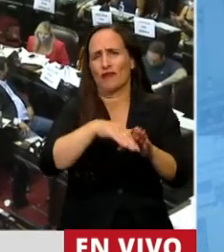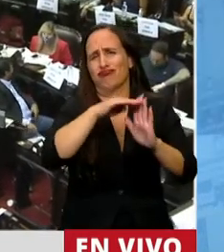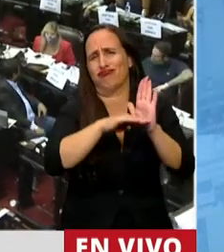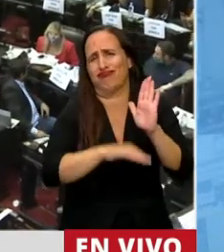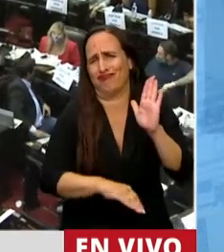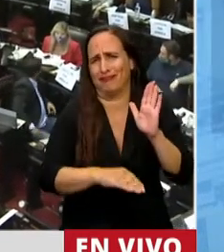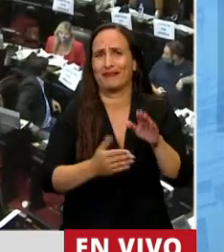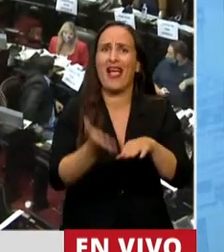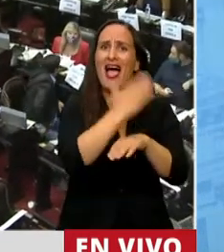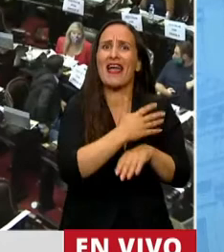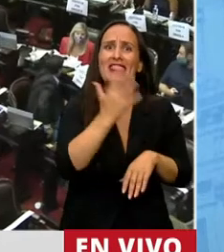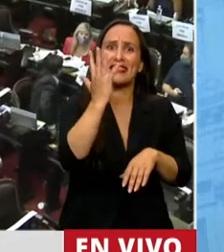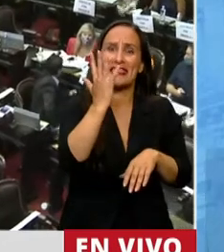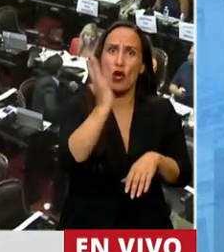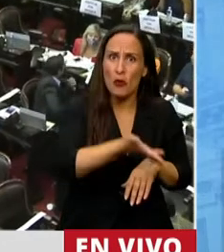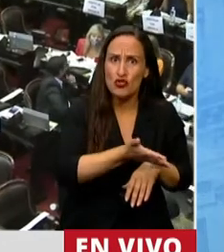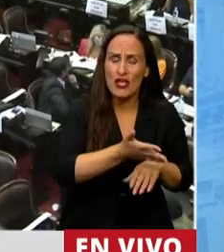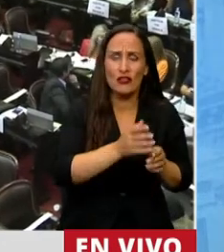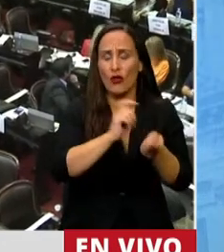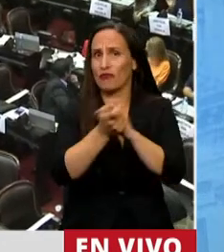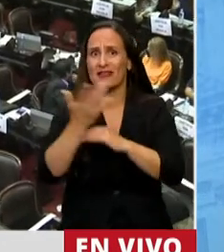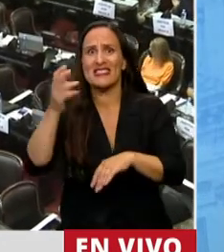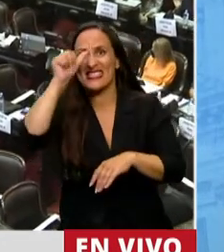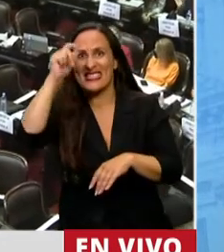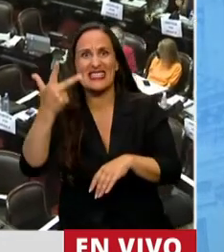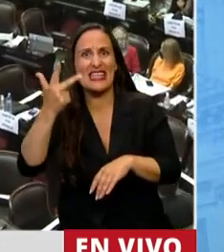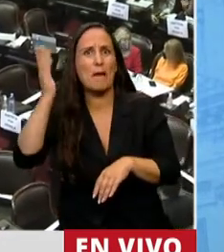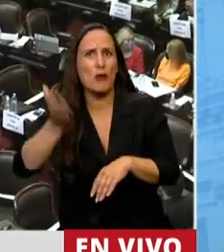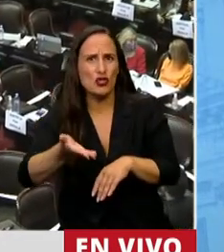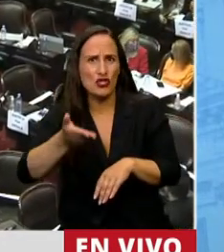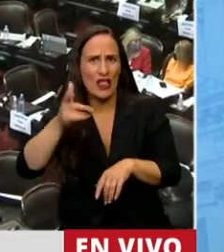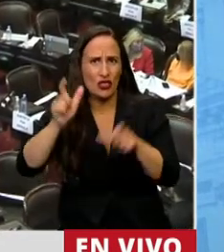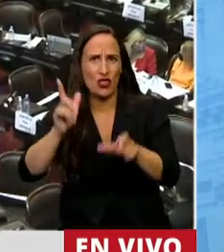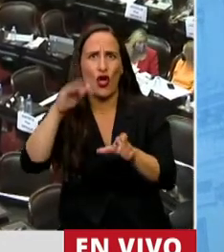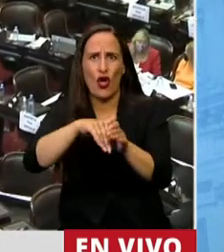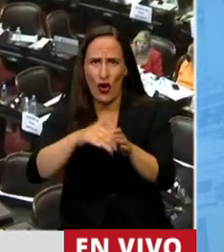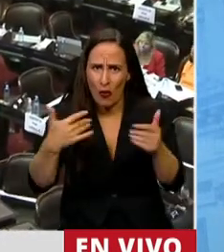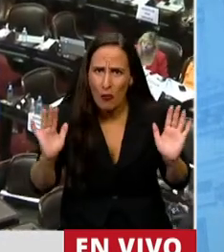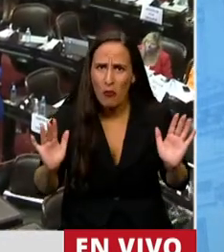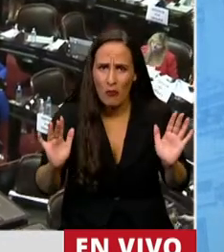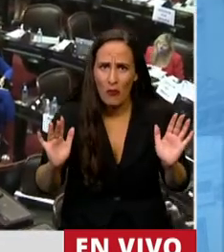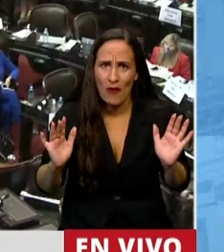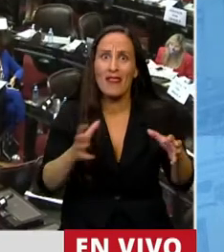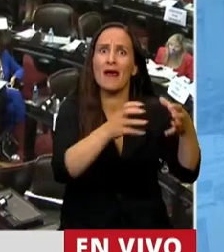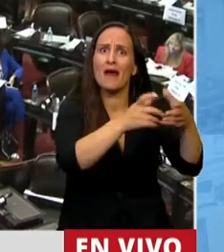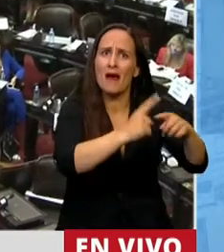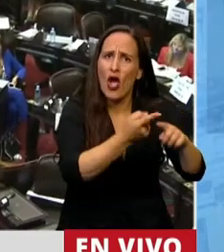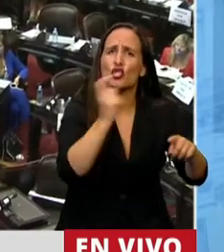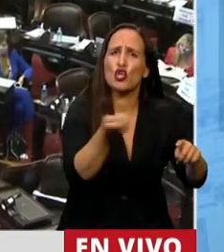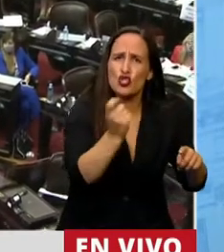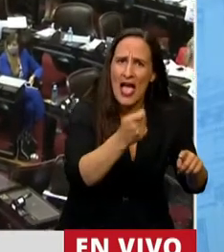pasando de un 5% a casi un 63% y que permitiera que las bancadas del socialismo